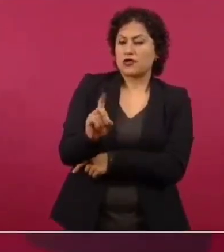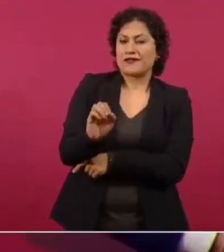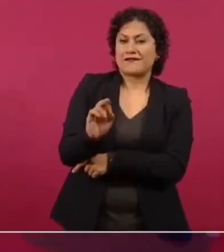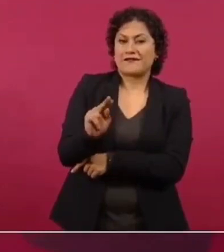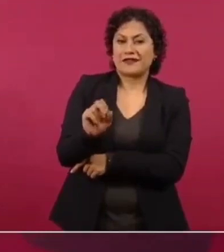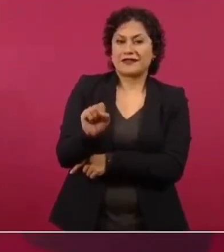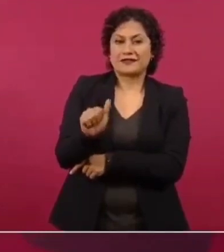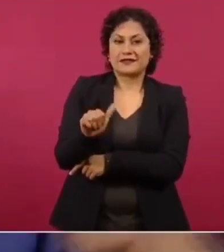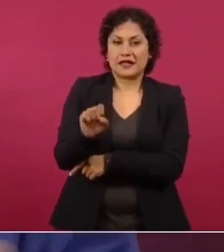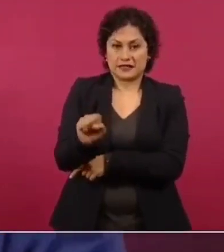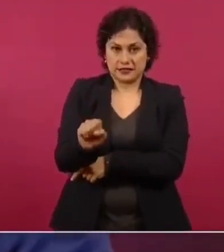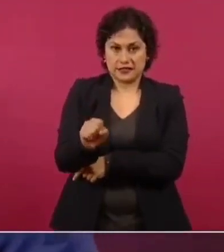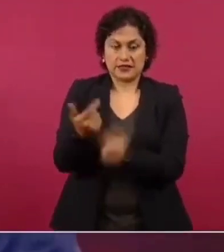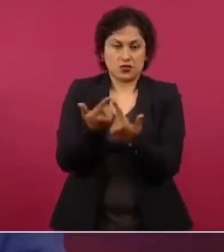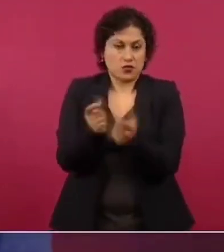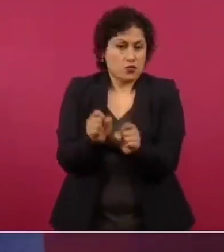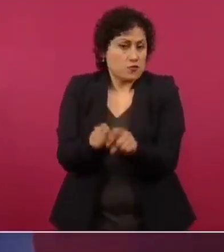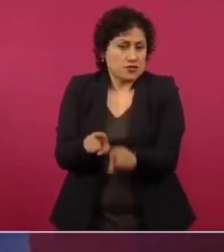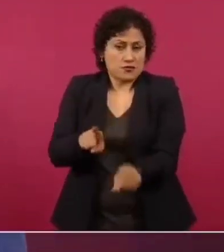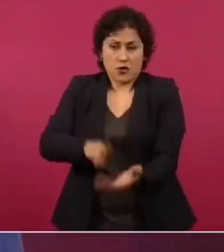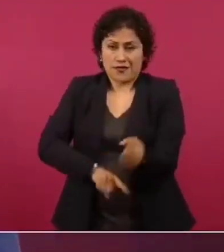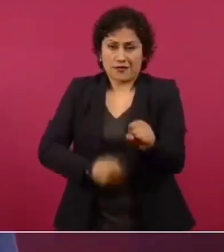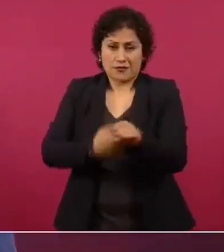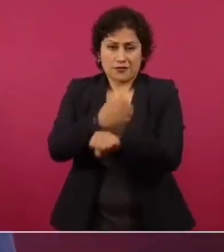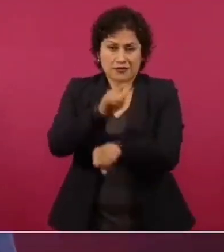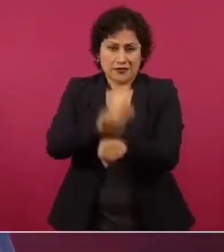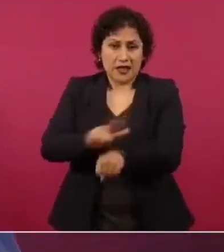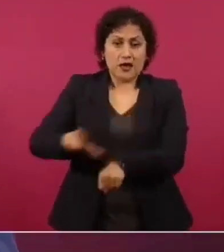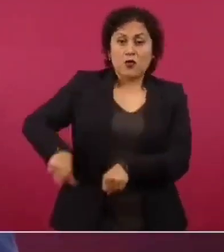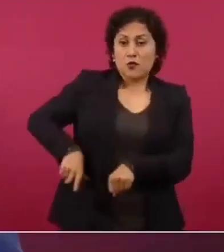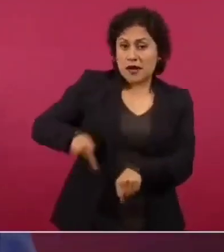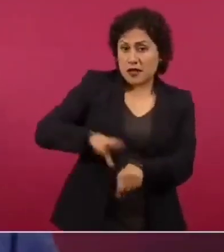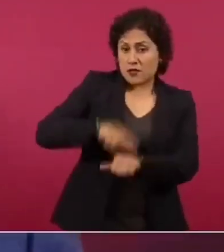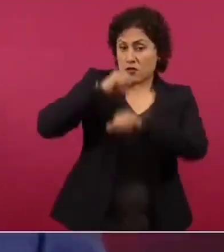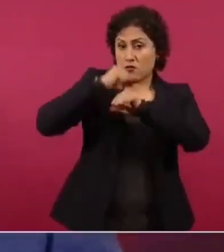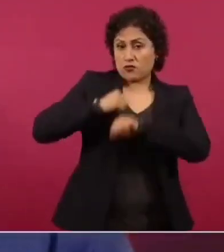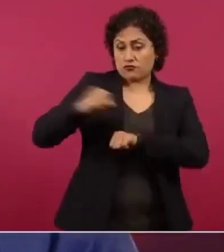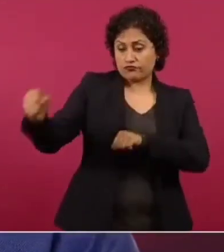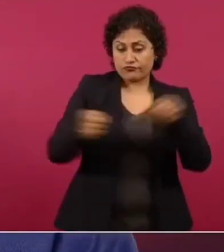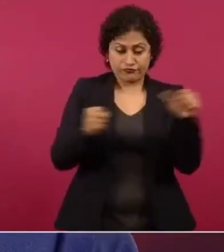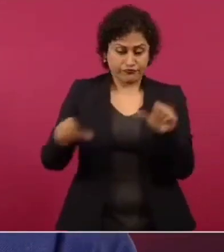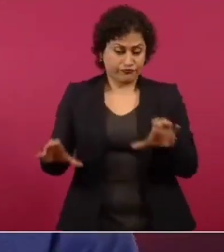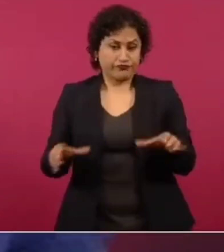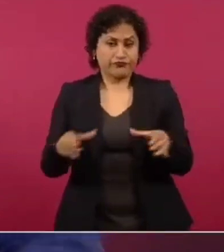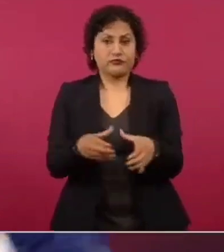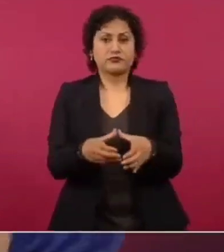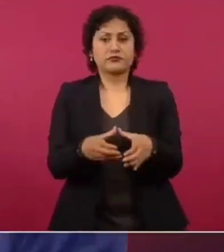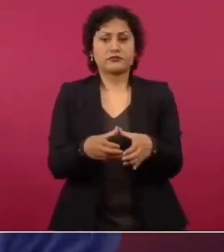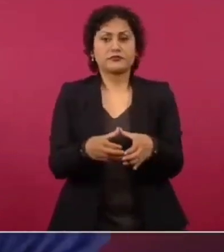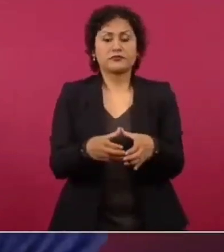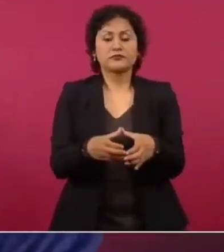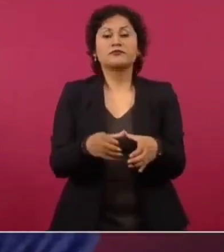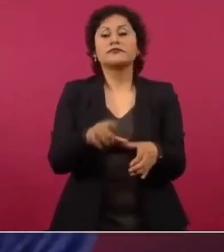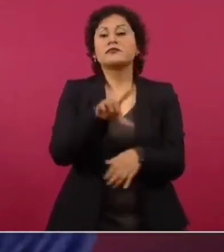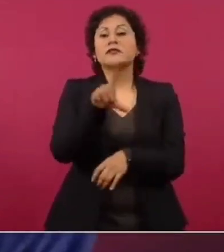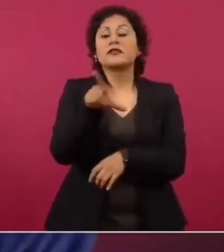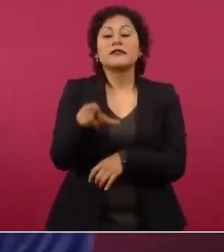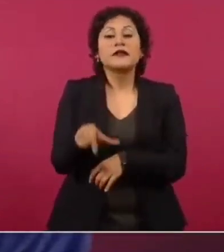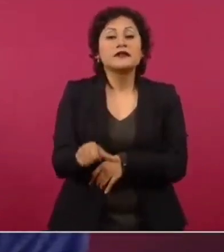gobernador de Michoacán, y luego lo nombran